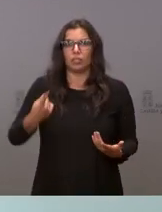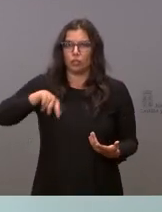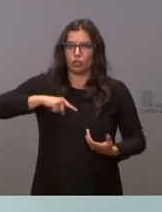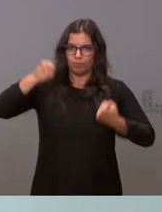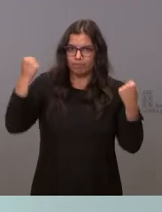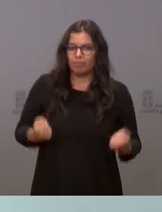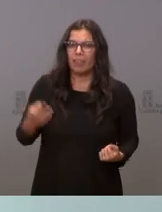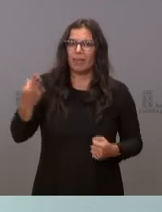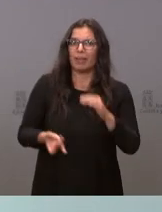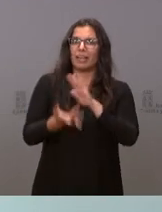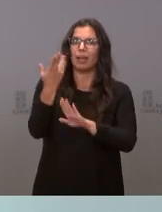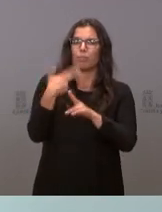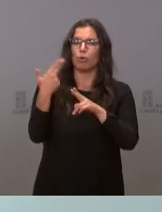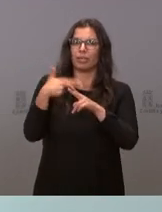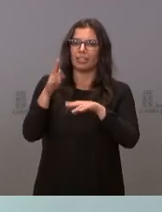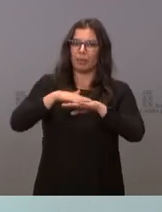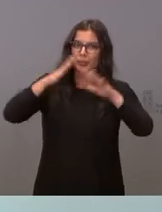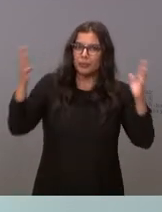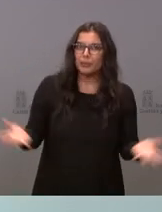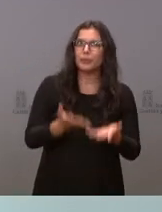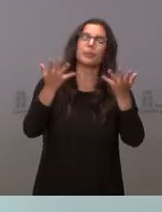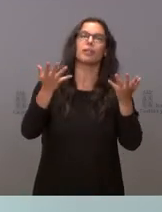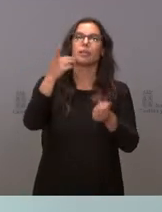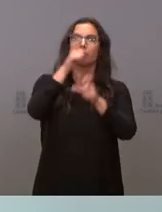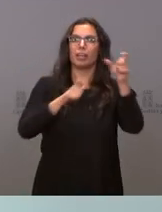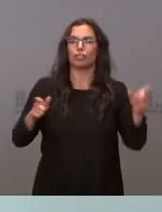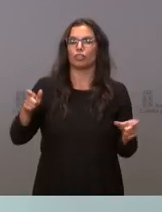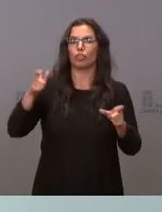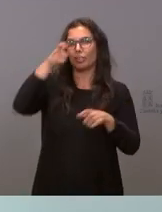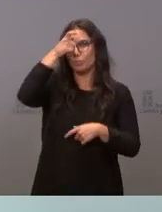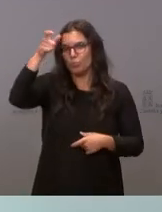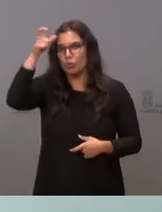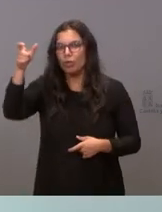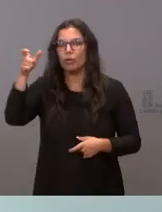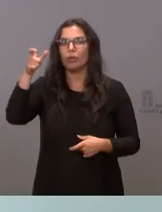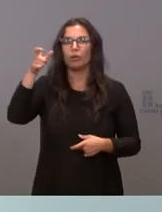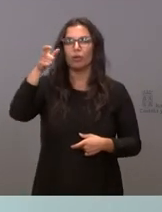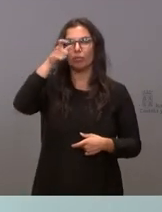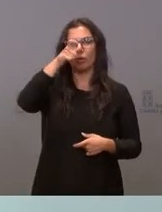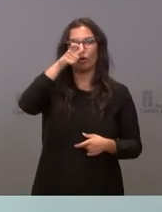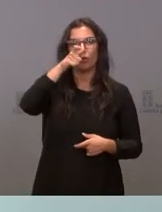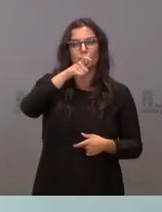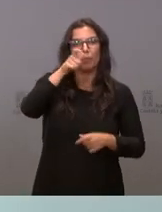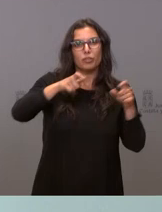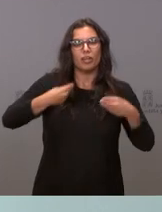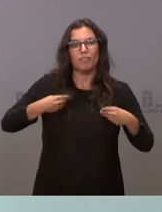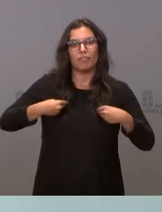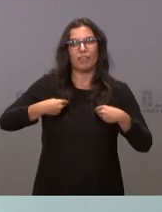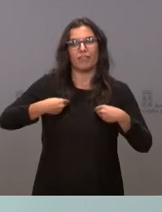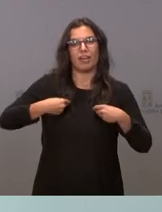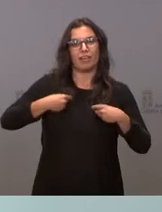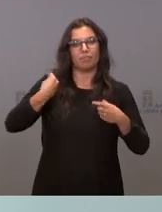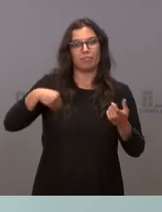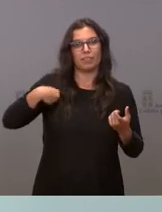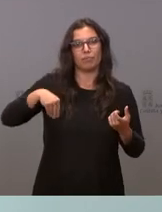política en favor de la España de interior de la España rural creemos que es importante nosotros desde nuestra